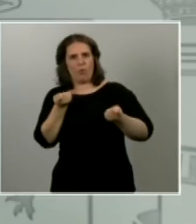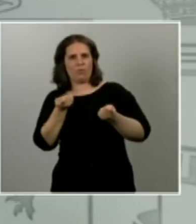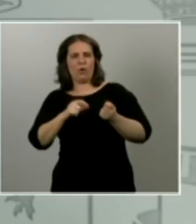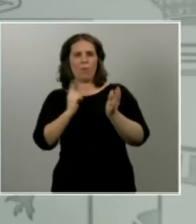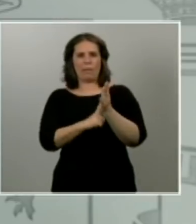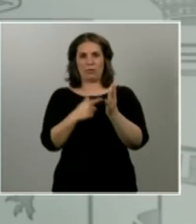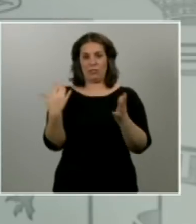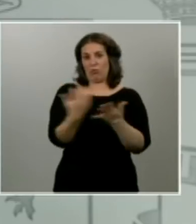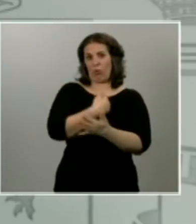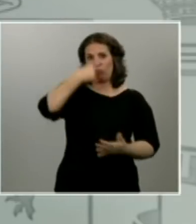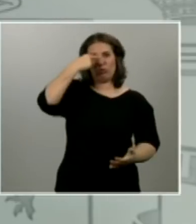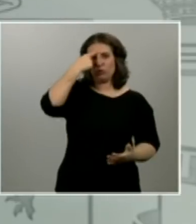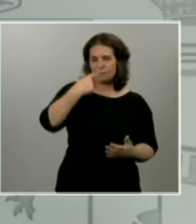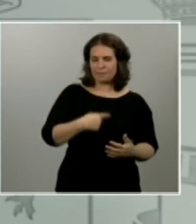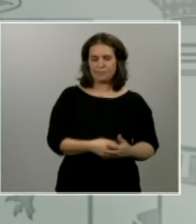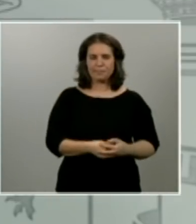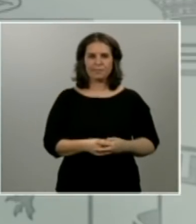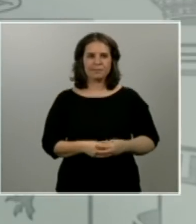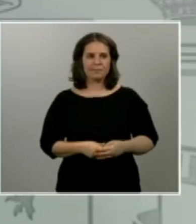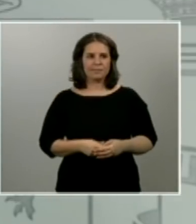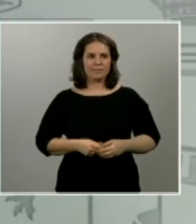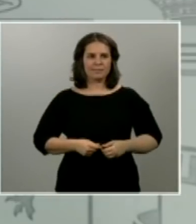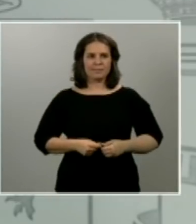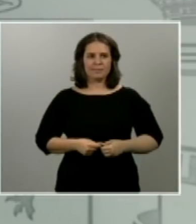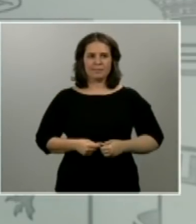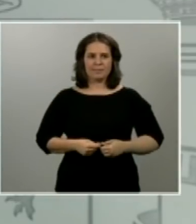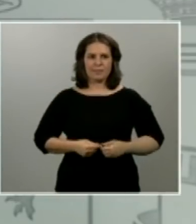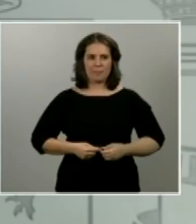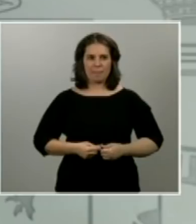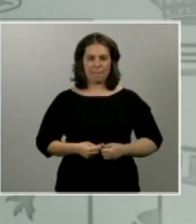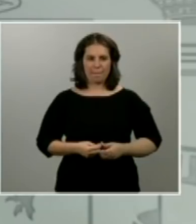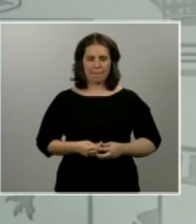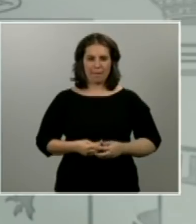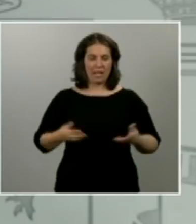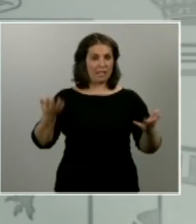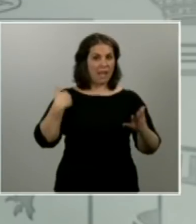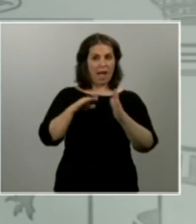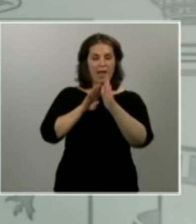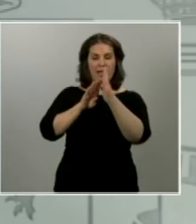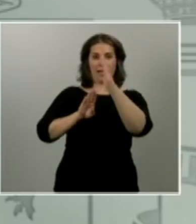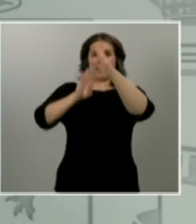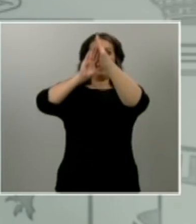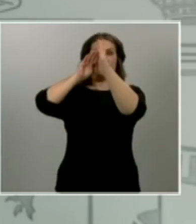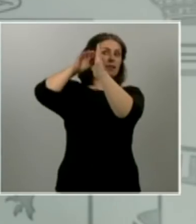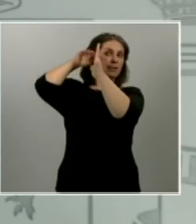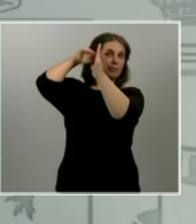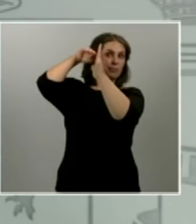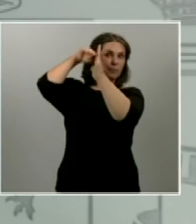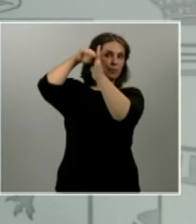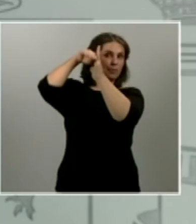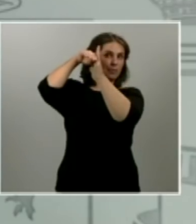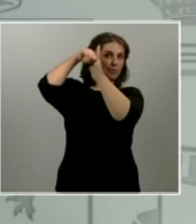De manera inmediata, una vez sobrepasado el pico, apenas dobleguemos la curva,